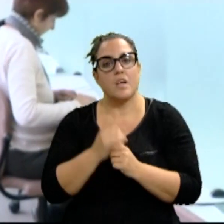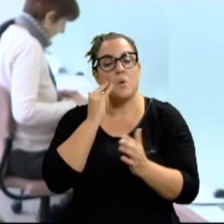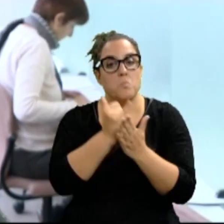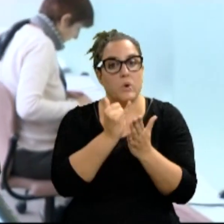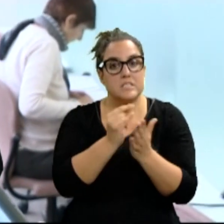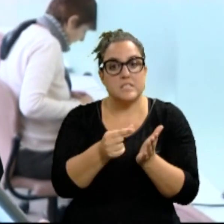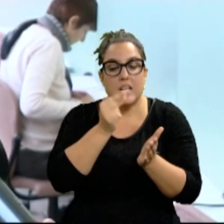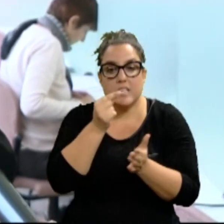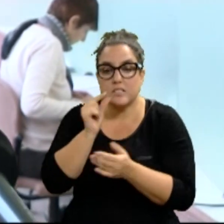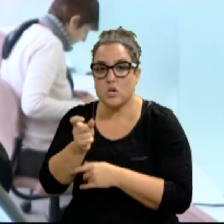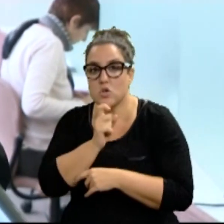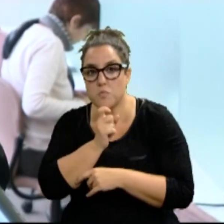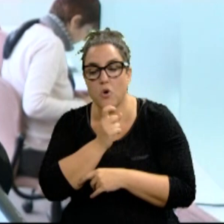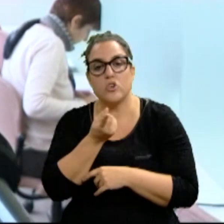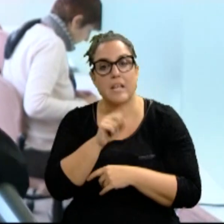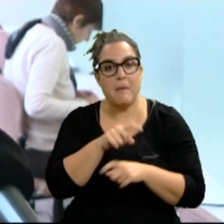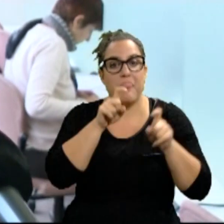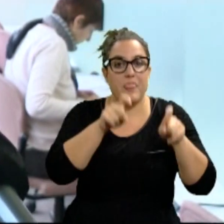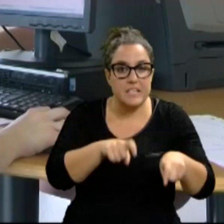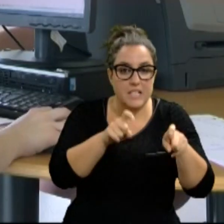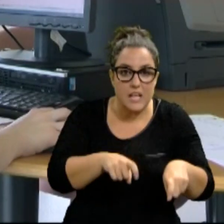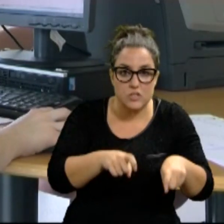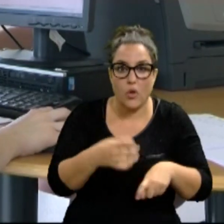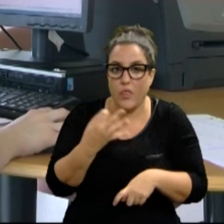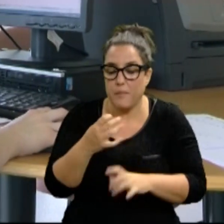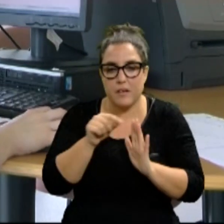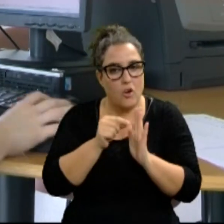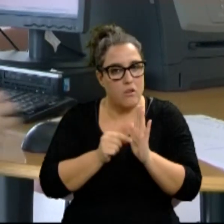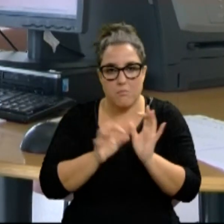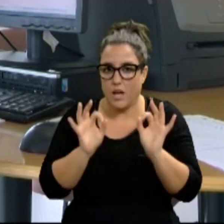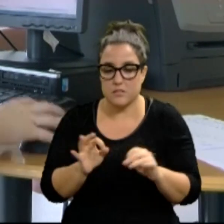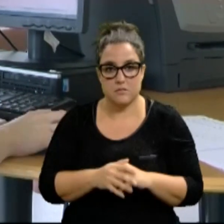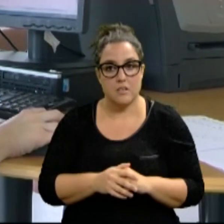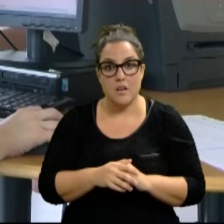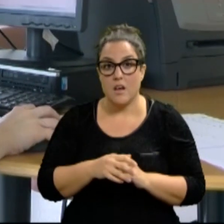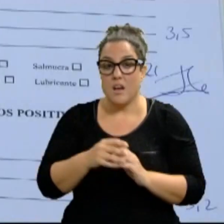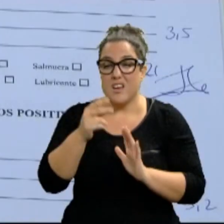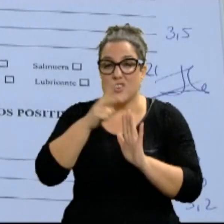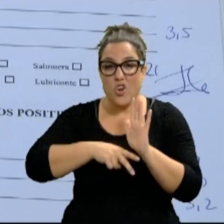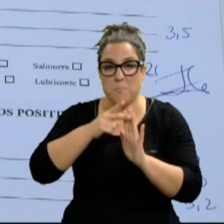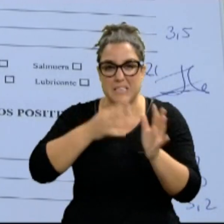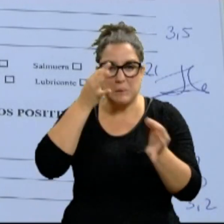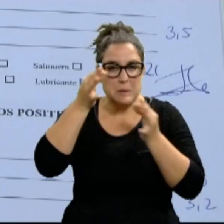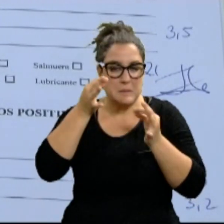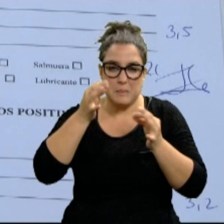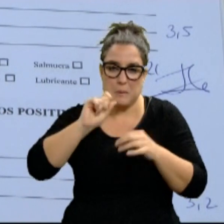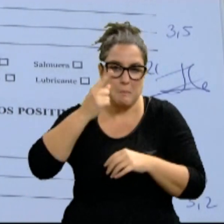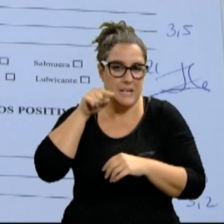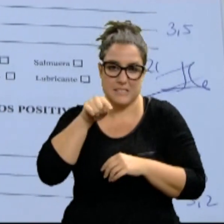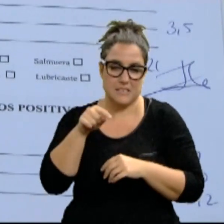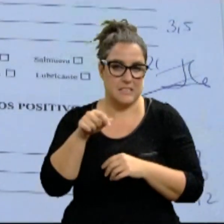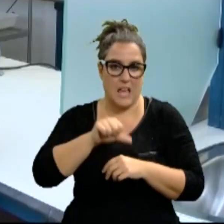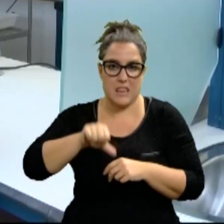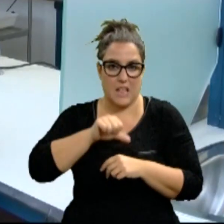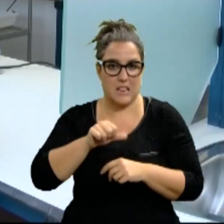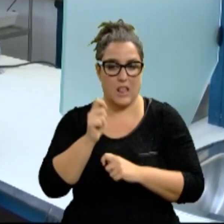en cada cata, los descansos que hay que hacer entre las catas. No hay ningún producto que tenga una reglamentación más estricta que el aceite de oliva. Su